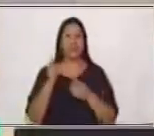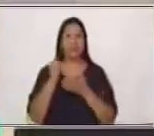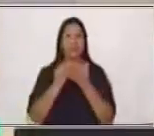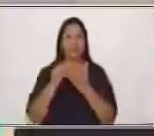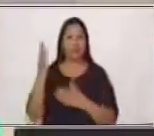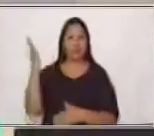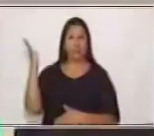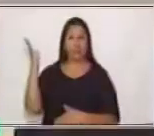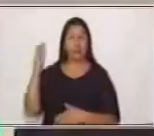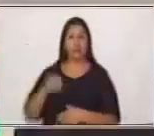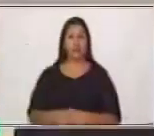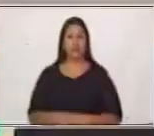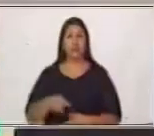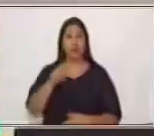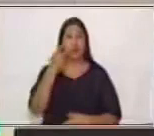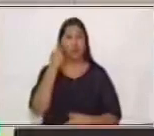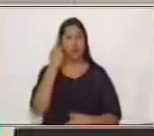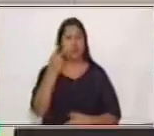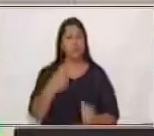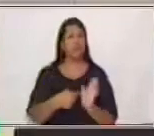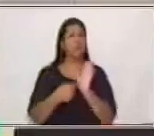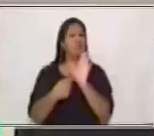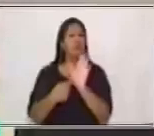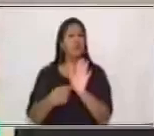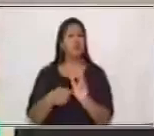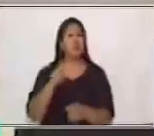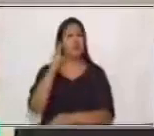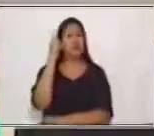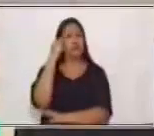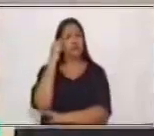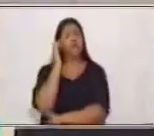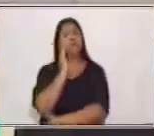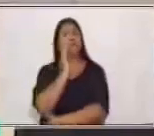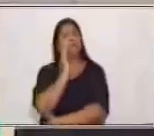este signo o esta imagen, ¿en qué piensas?